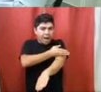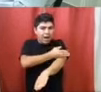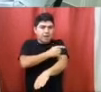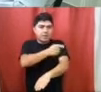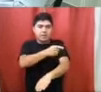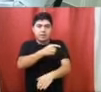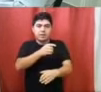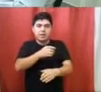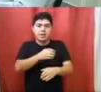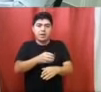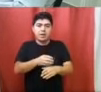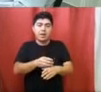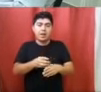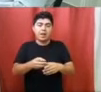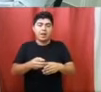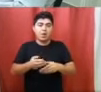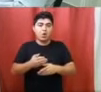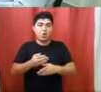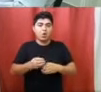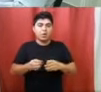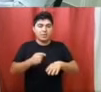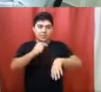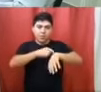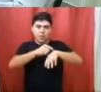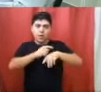periodo legislativo del año vencido.